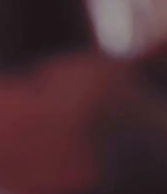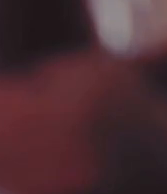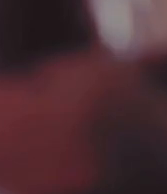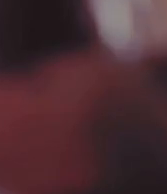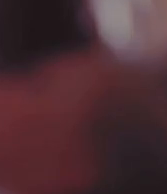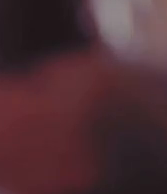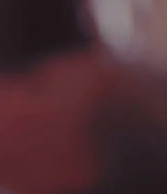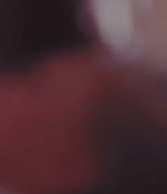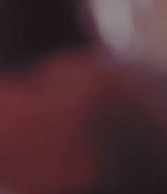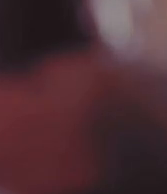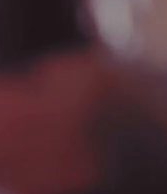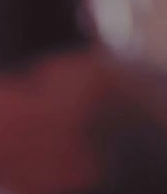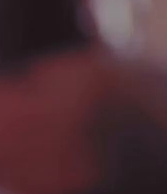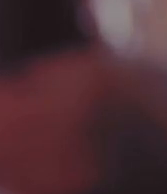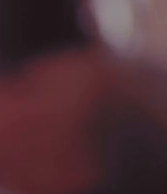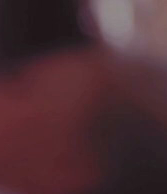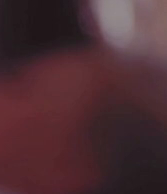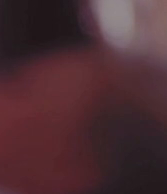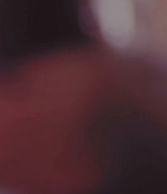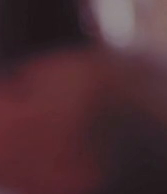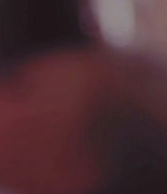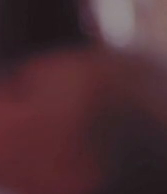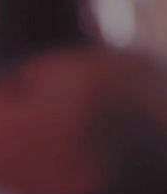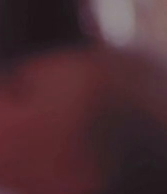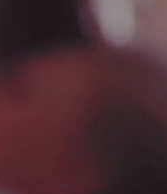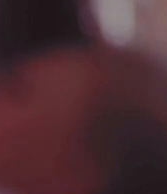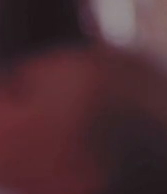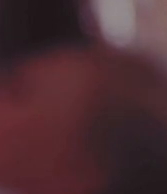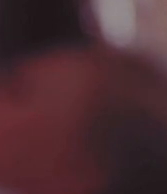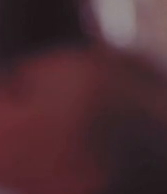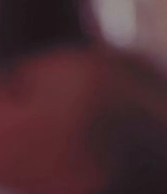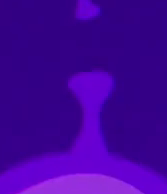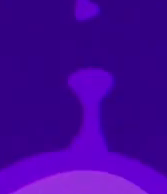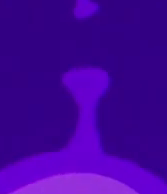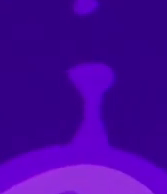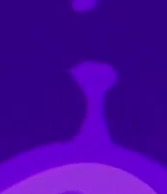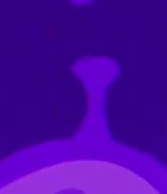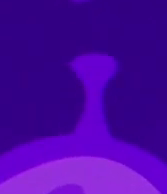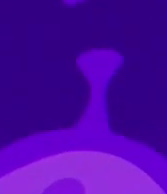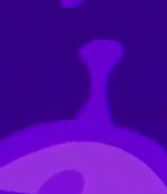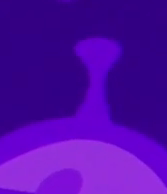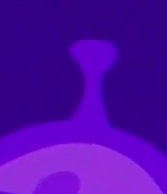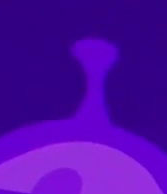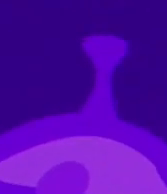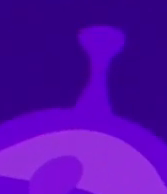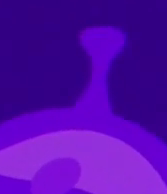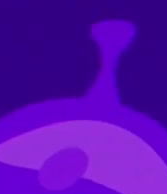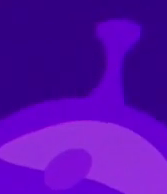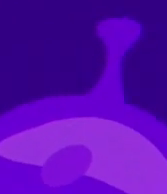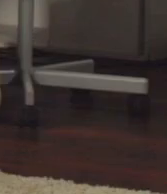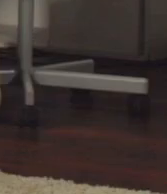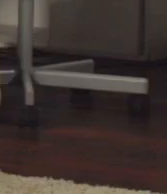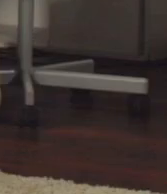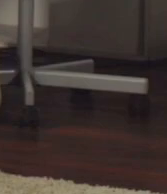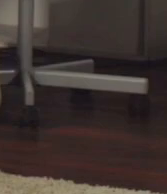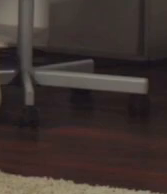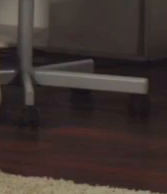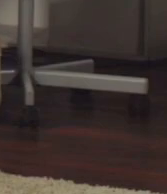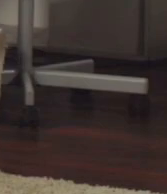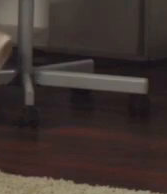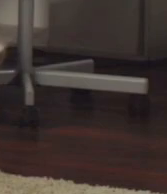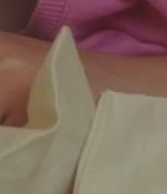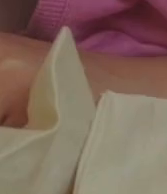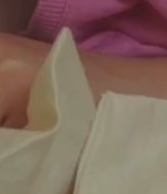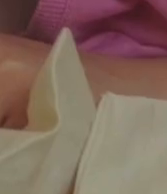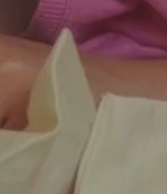¿Qué debes hacer si tu hijo o hija se contagian de COVID-19? Si no tiene enfermedades asociadas Quédense en